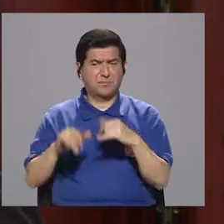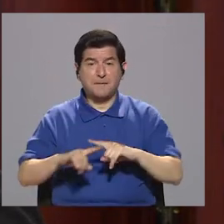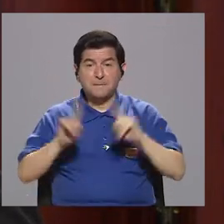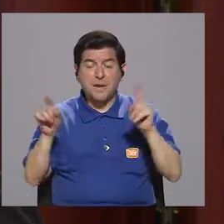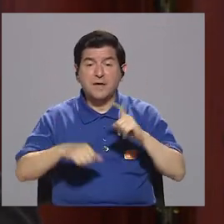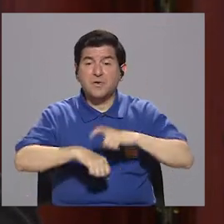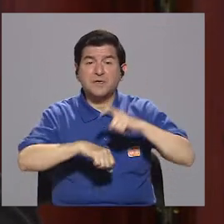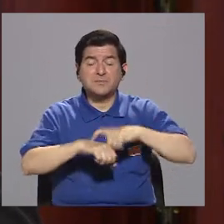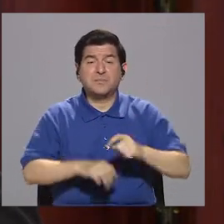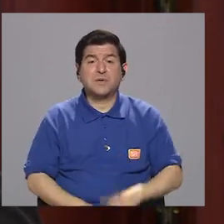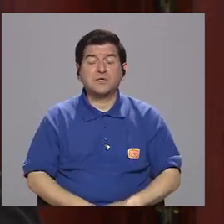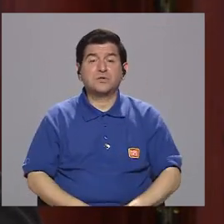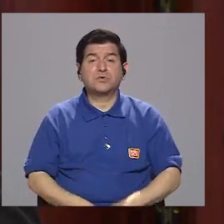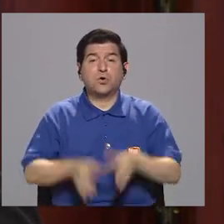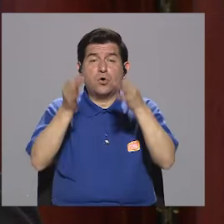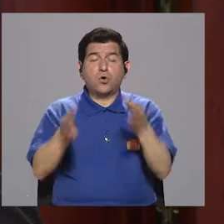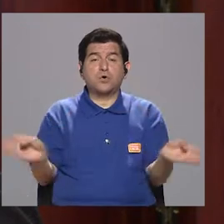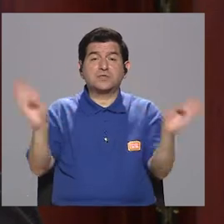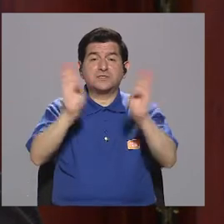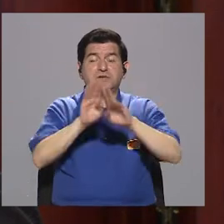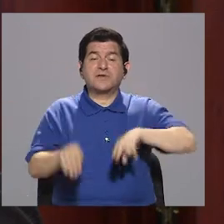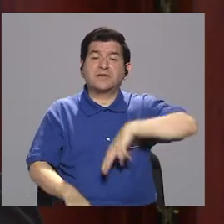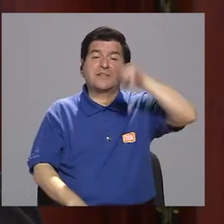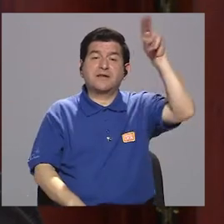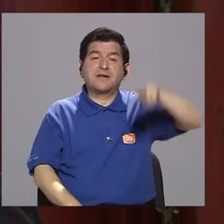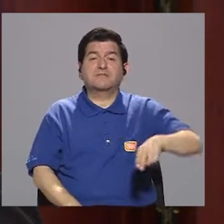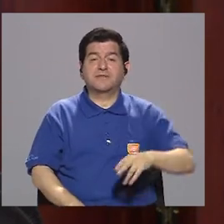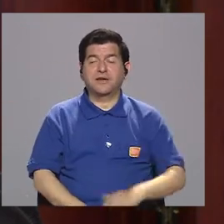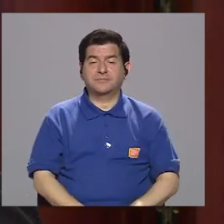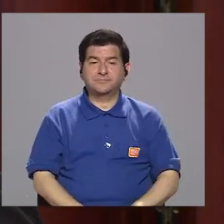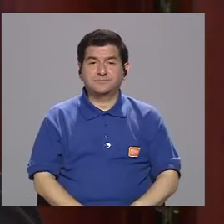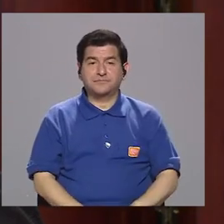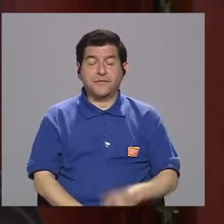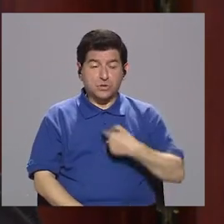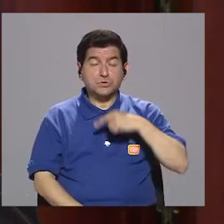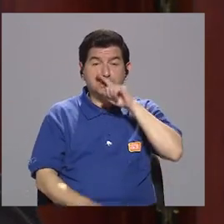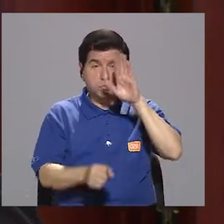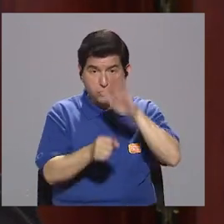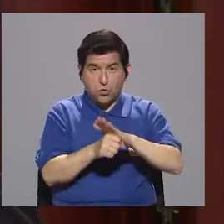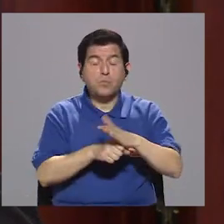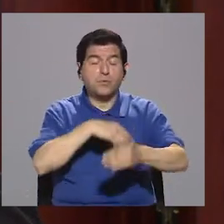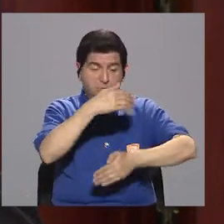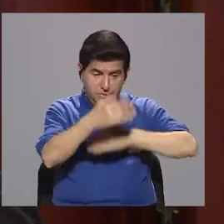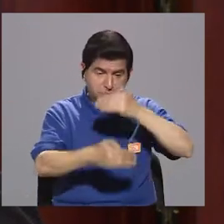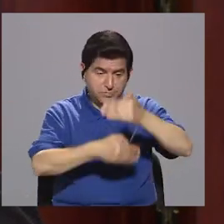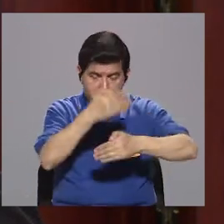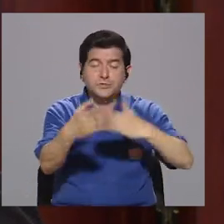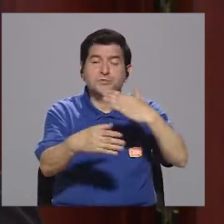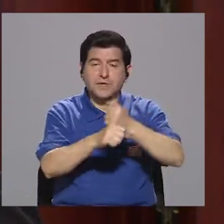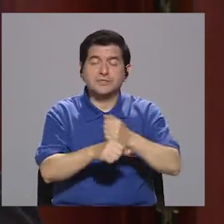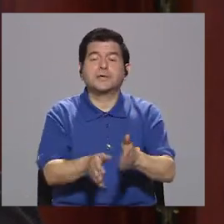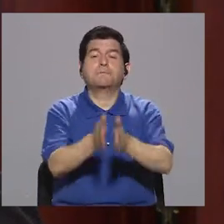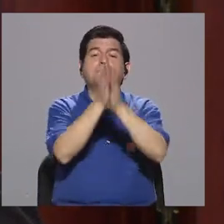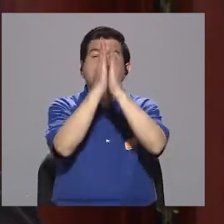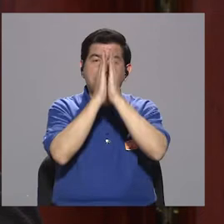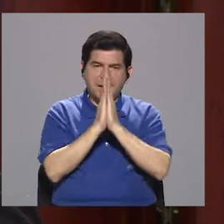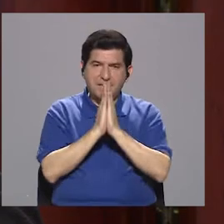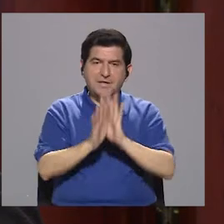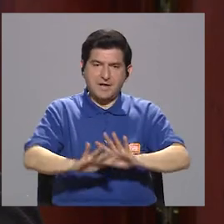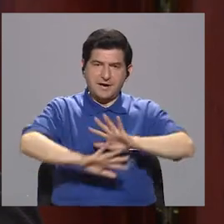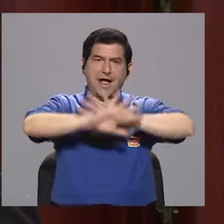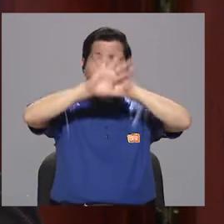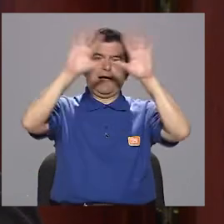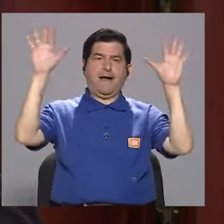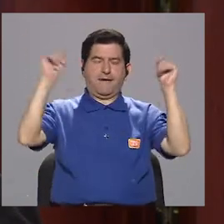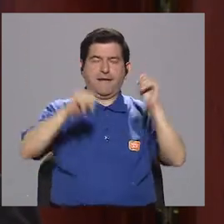Pero en ese momento la corte estaba cerrada porque era Navidad. Entonces me comprometí a hacer una gestión para solicitar que se